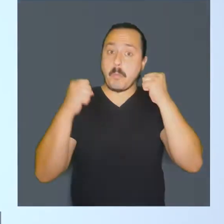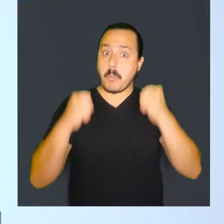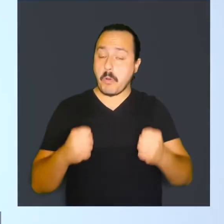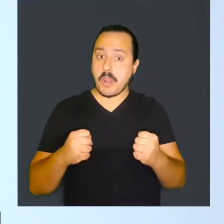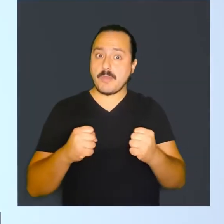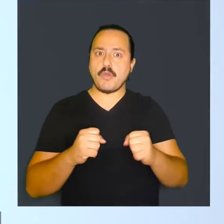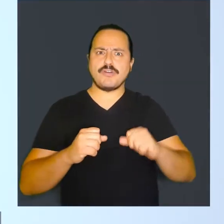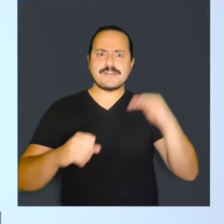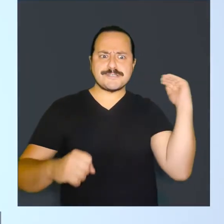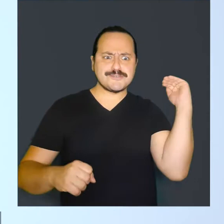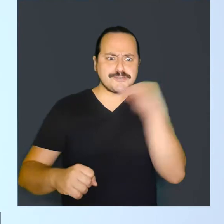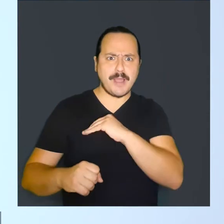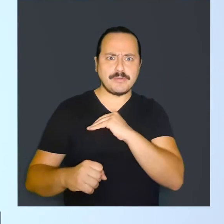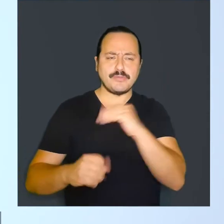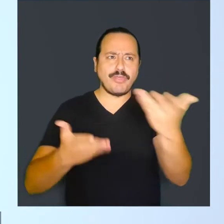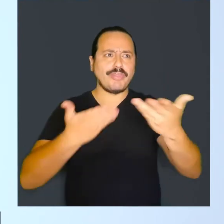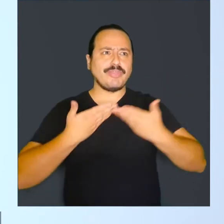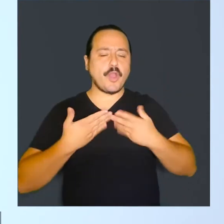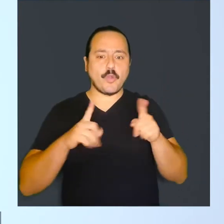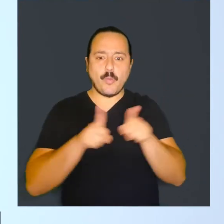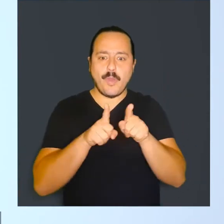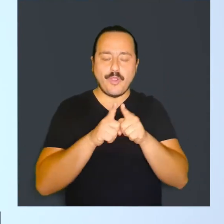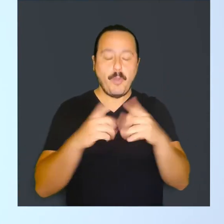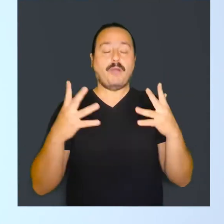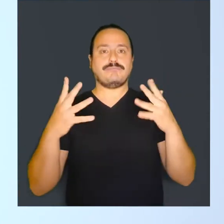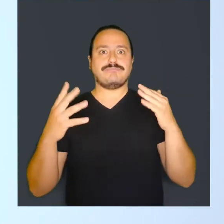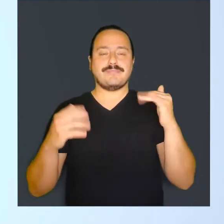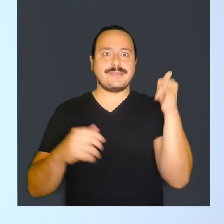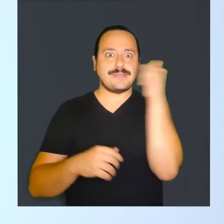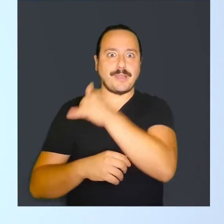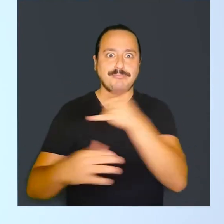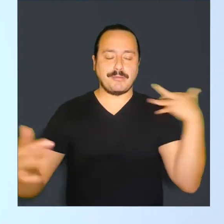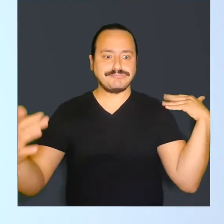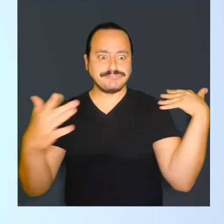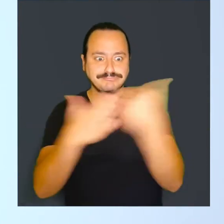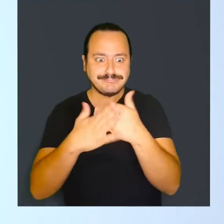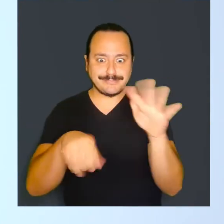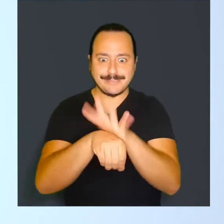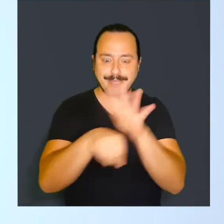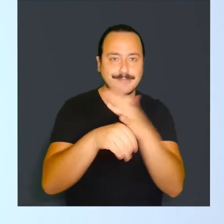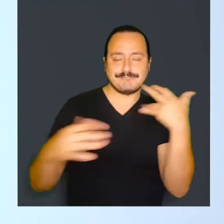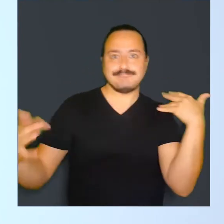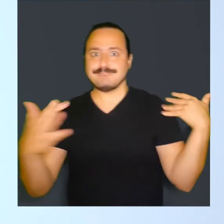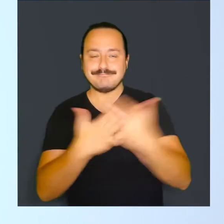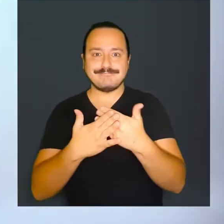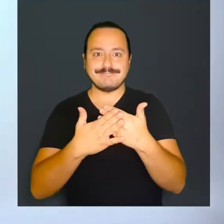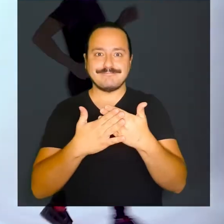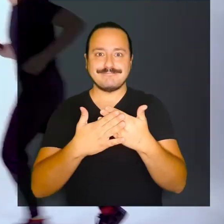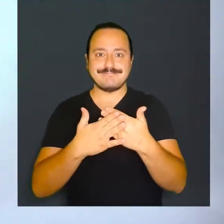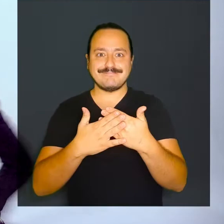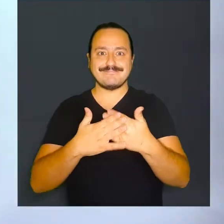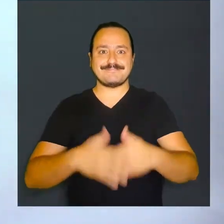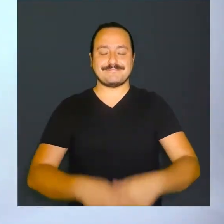También podemos ir más rápido y así dar la sensación de caos O representar que el tiempo está pasando en nuestra obra